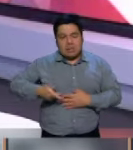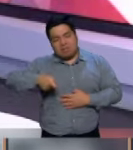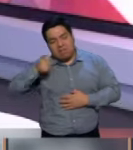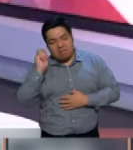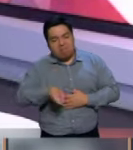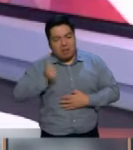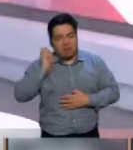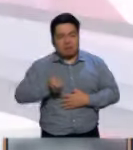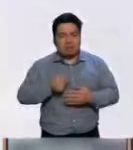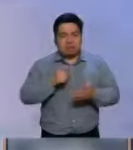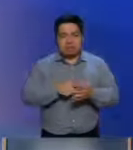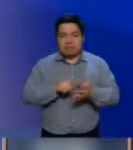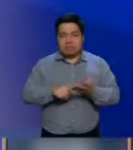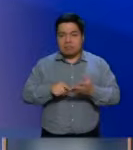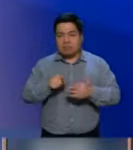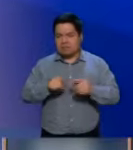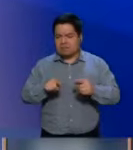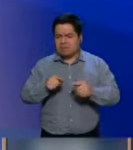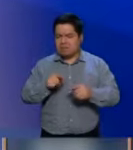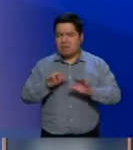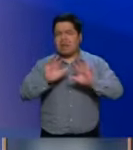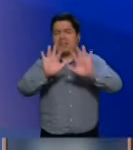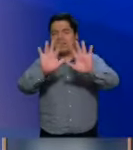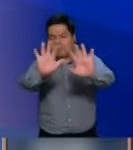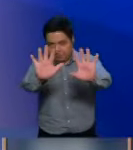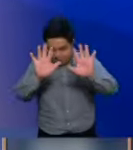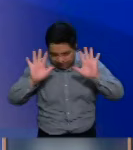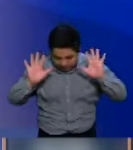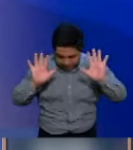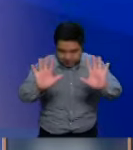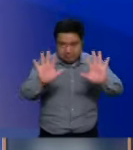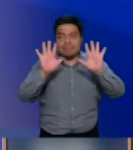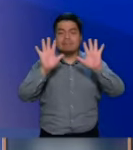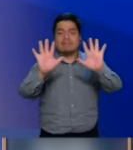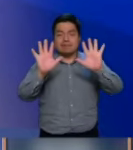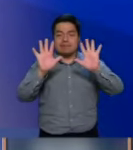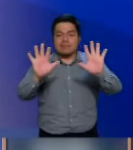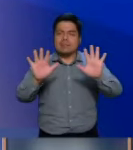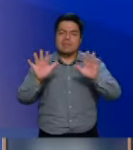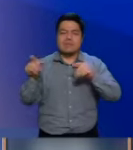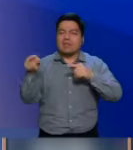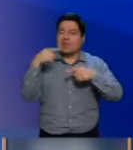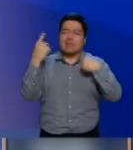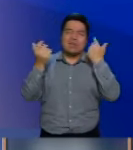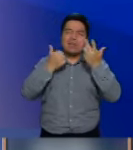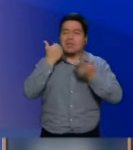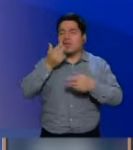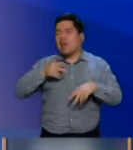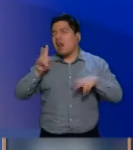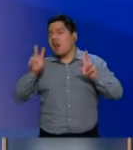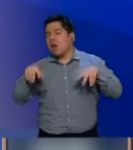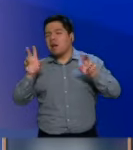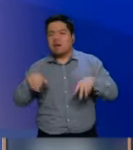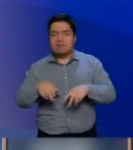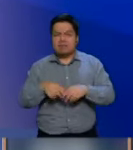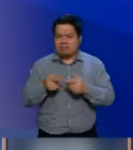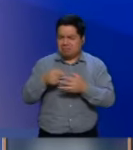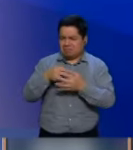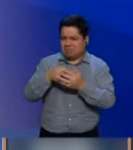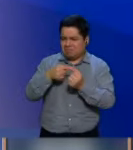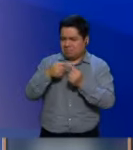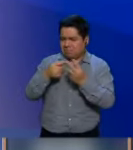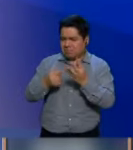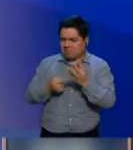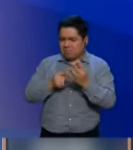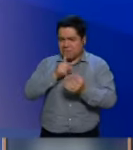criminales que le dé la gana. Y a ver, vámonos por partes, porque por mucha teatralidad que le haya echado a la torre, lo que dijo son puras mentiras.